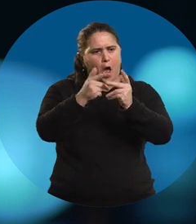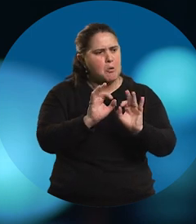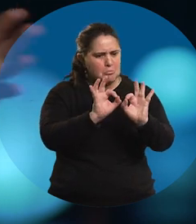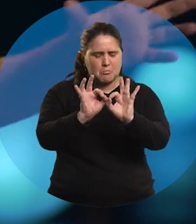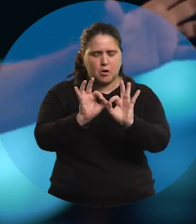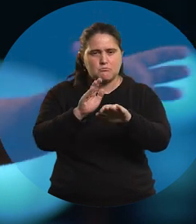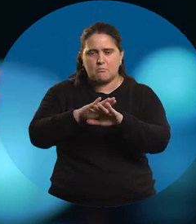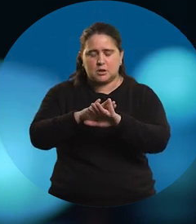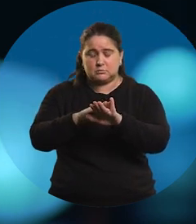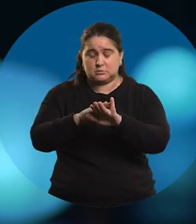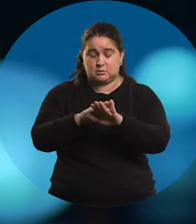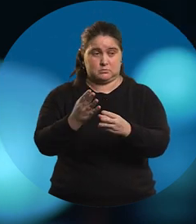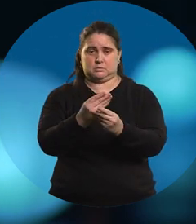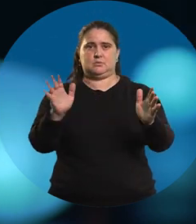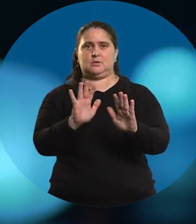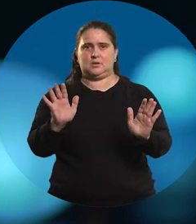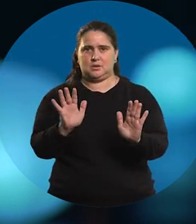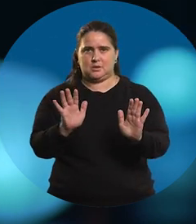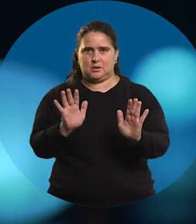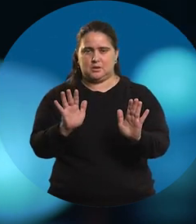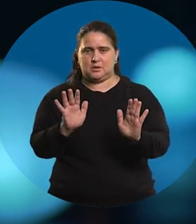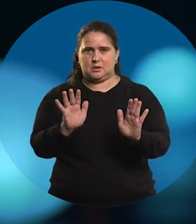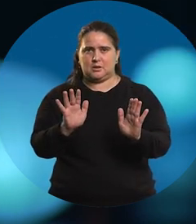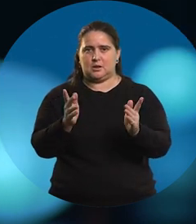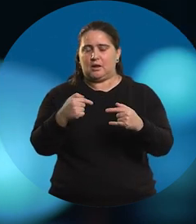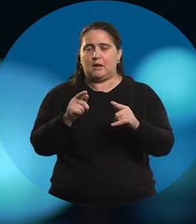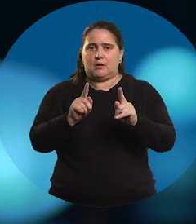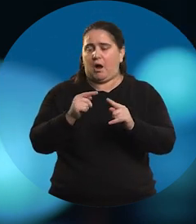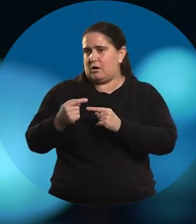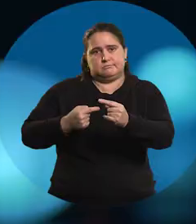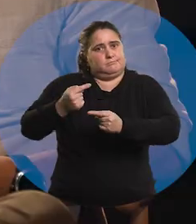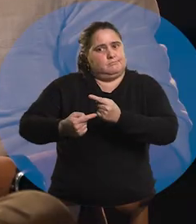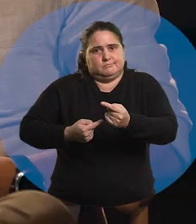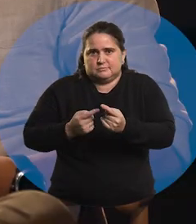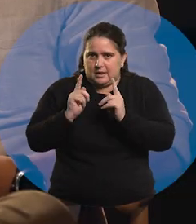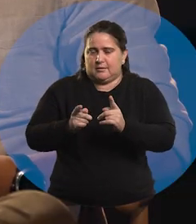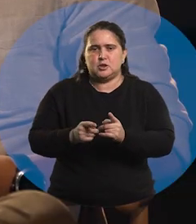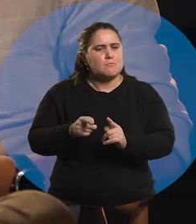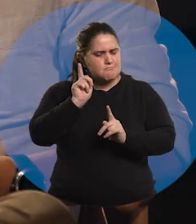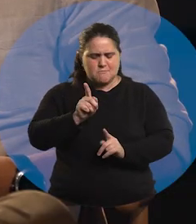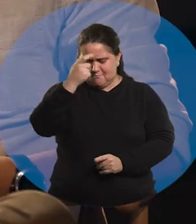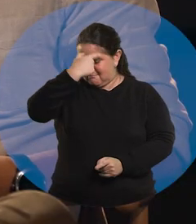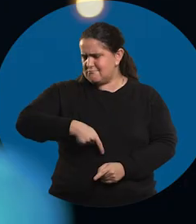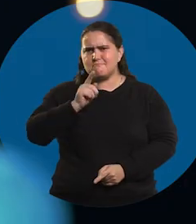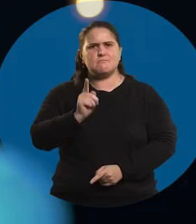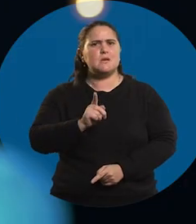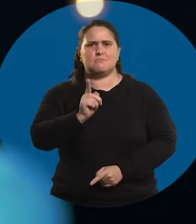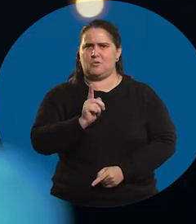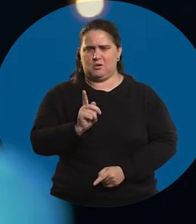estructurado, pero hay momentos que se borra y vos tenés que seguir adelante. Es que yo soy el mismo